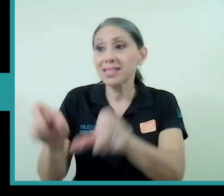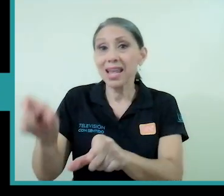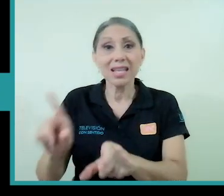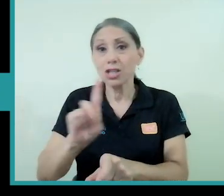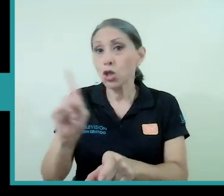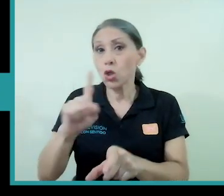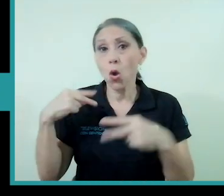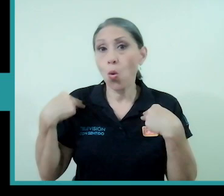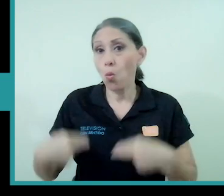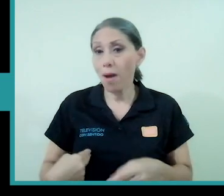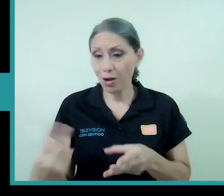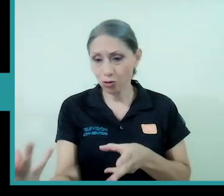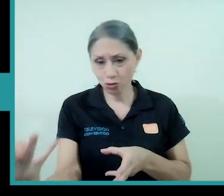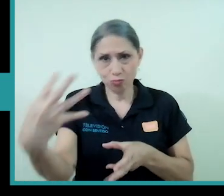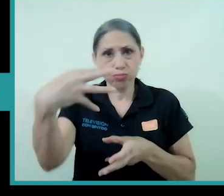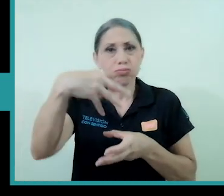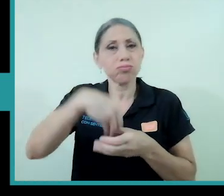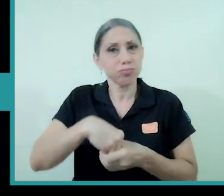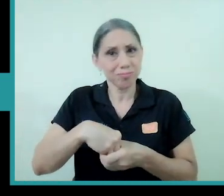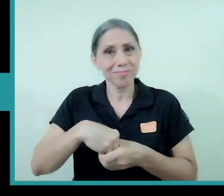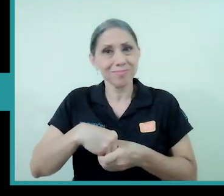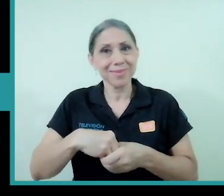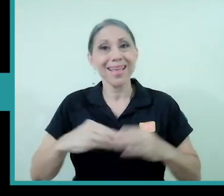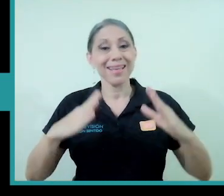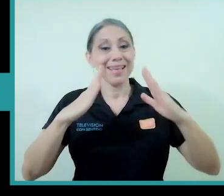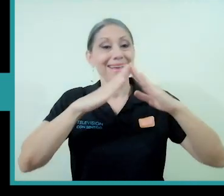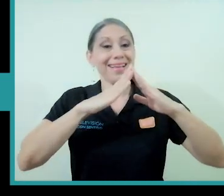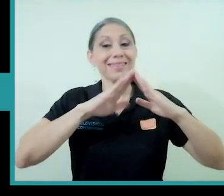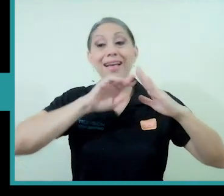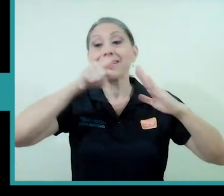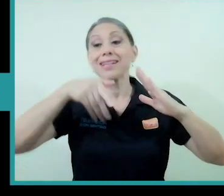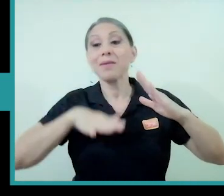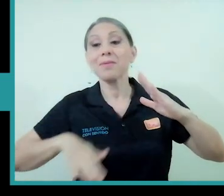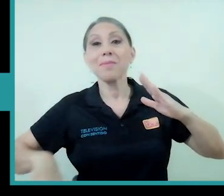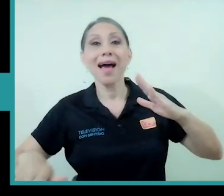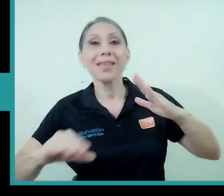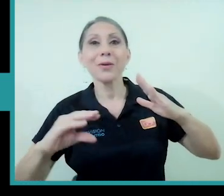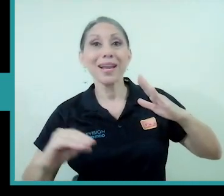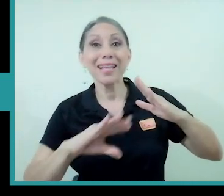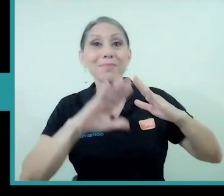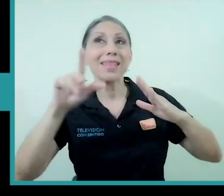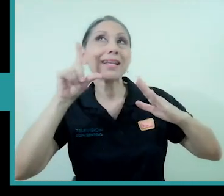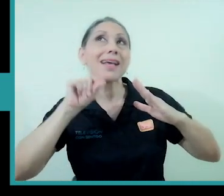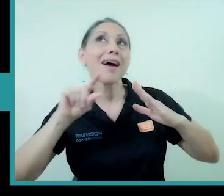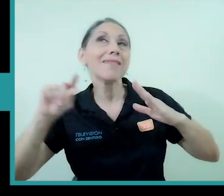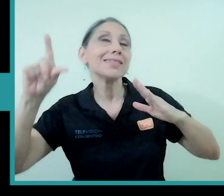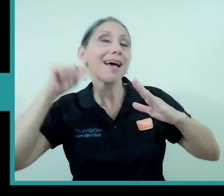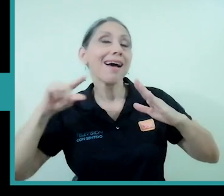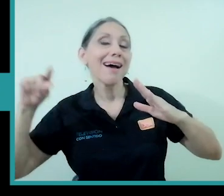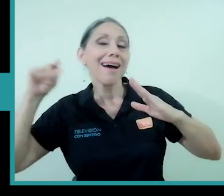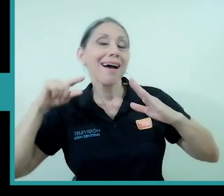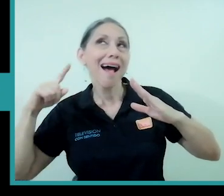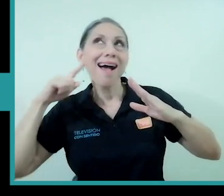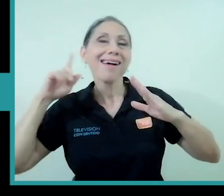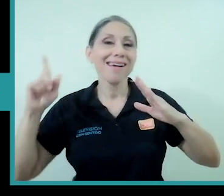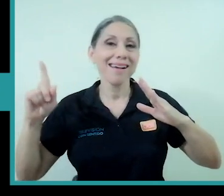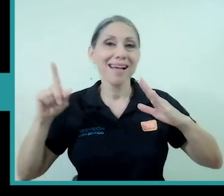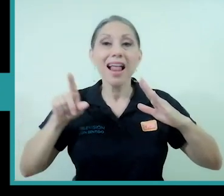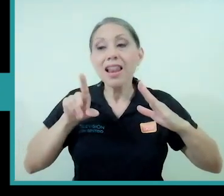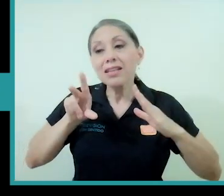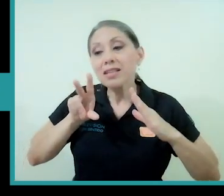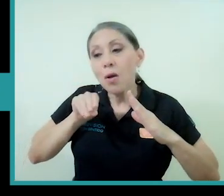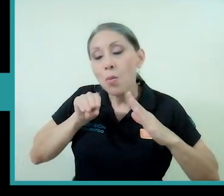forman parte de de la vida que están ahí en mi patio las aves en la mañana que me despiertan las mascotas este